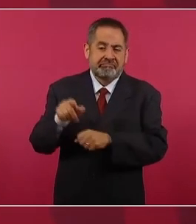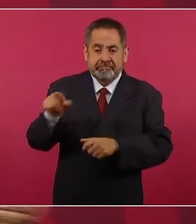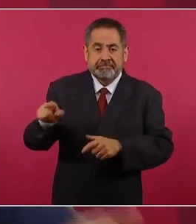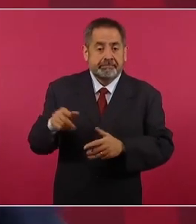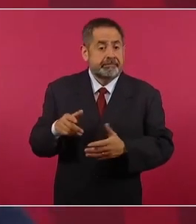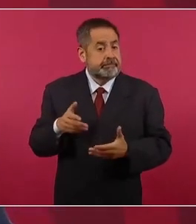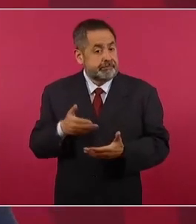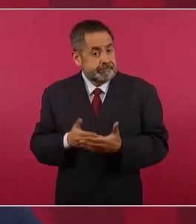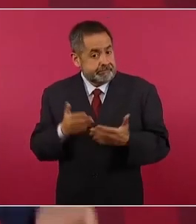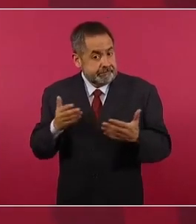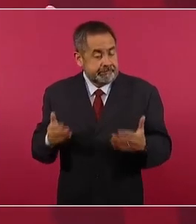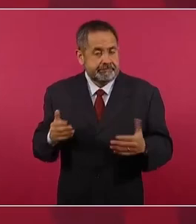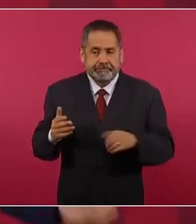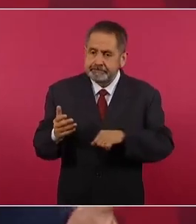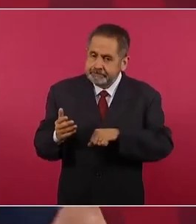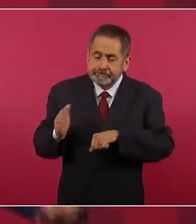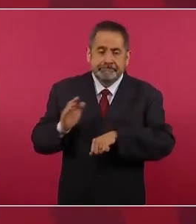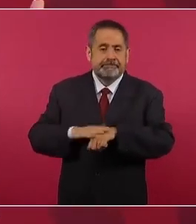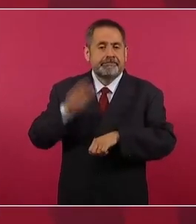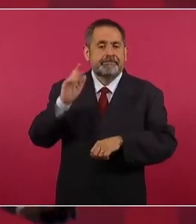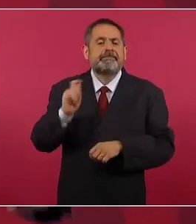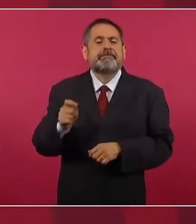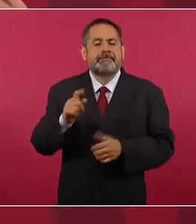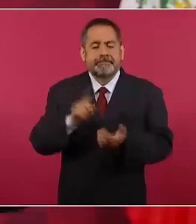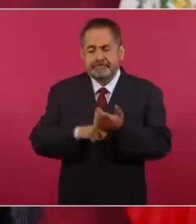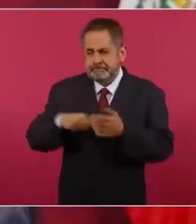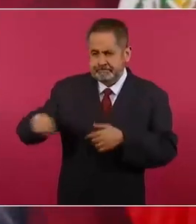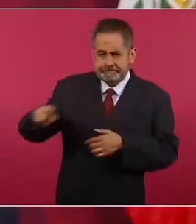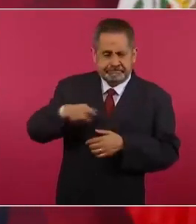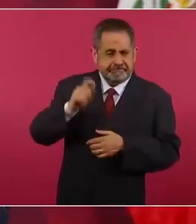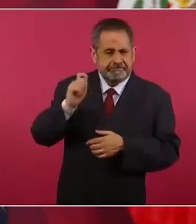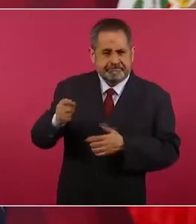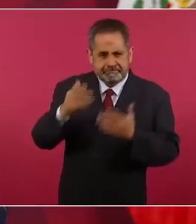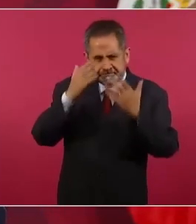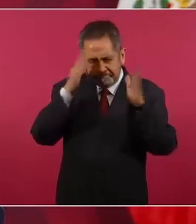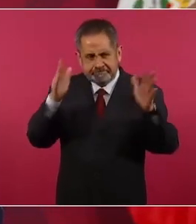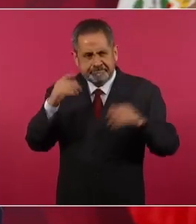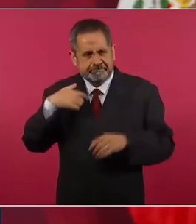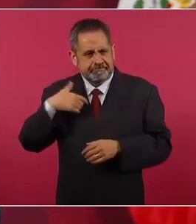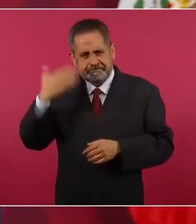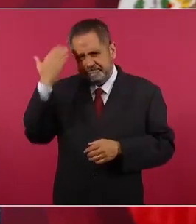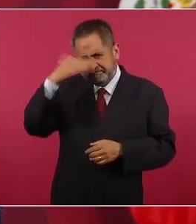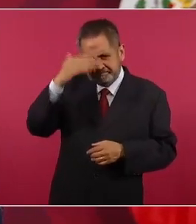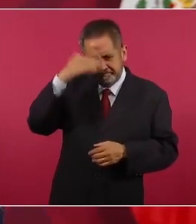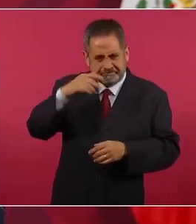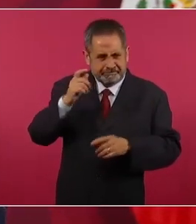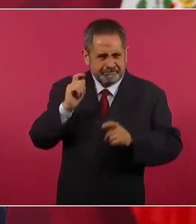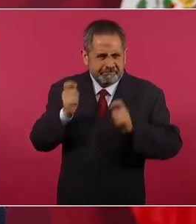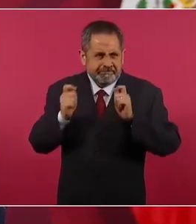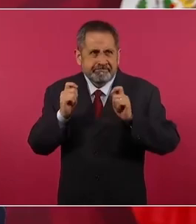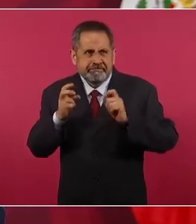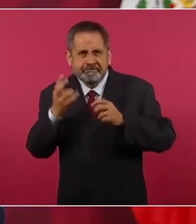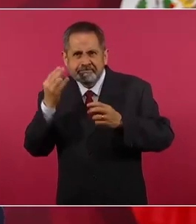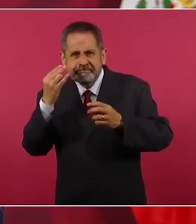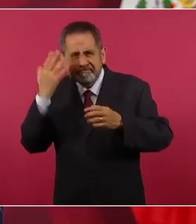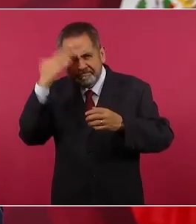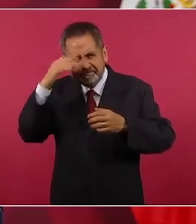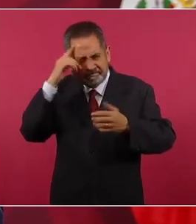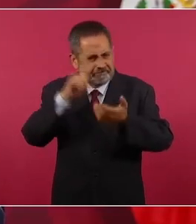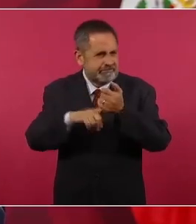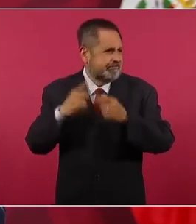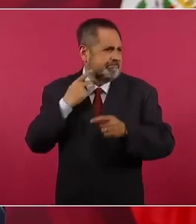ahora tiene también mucho potencial político